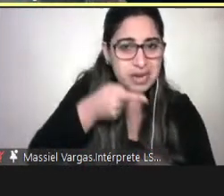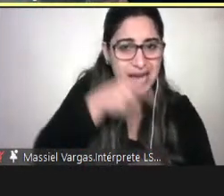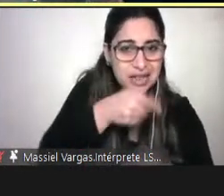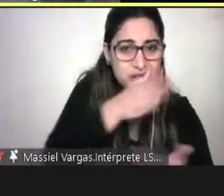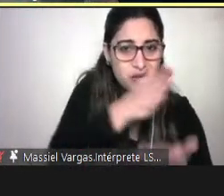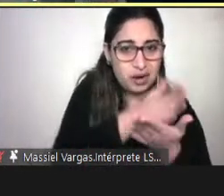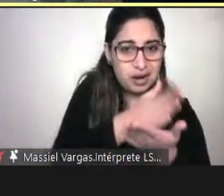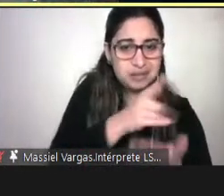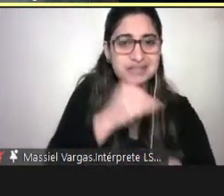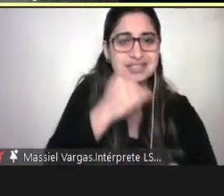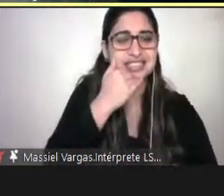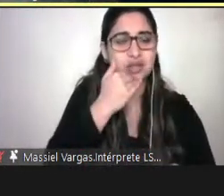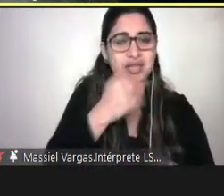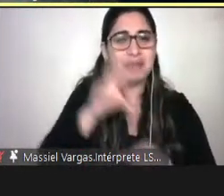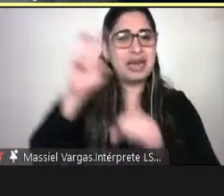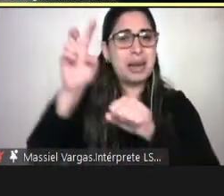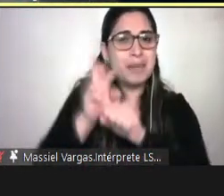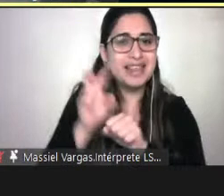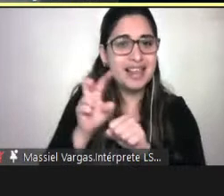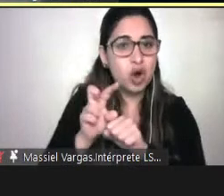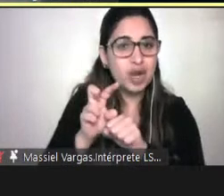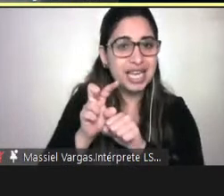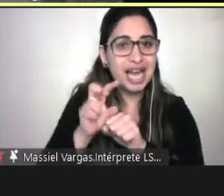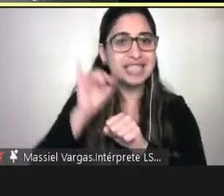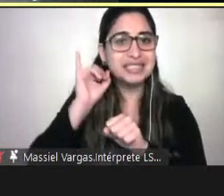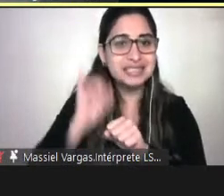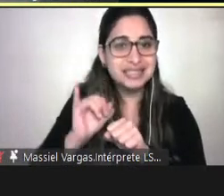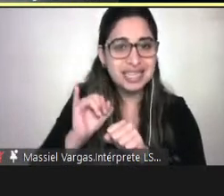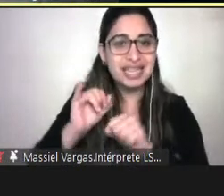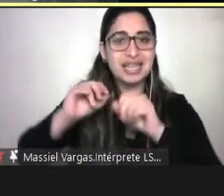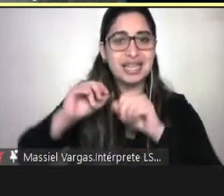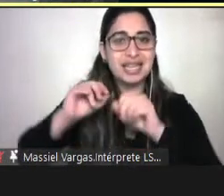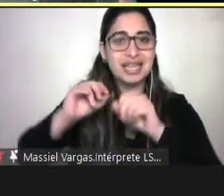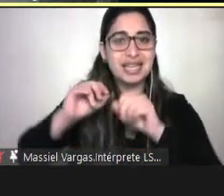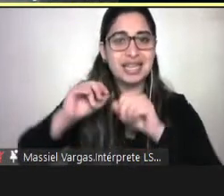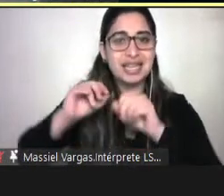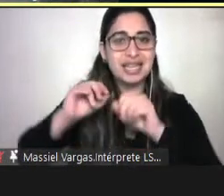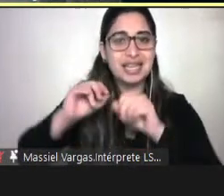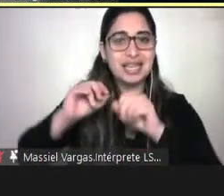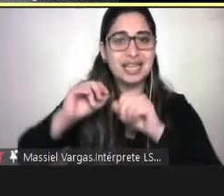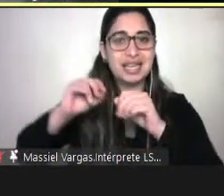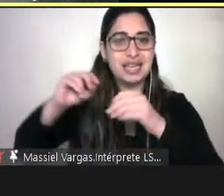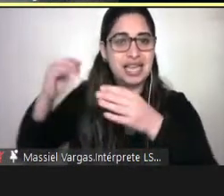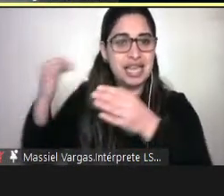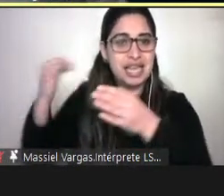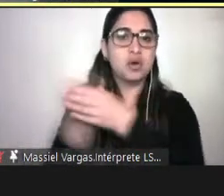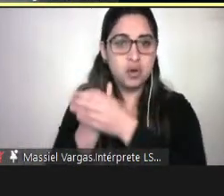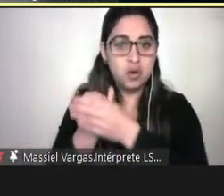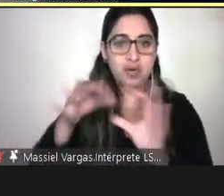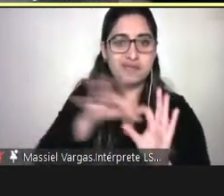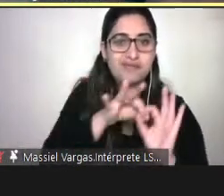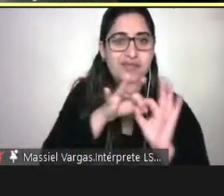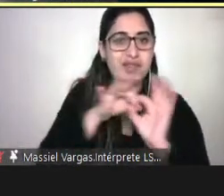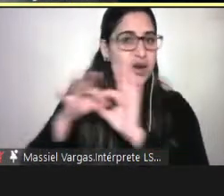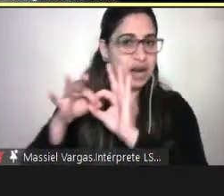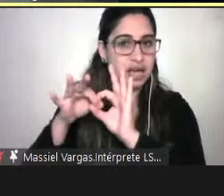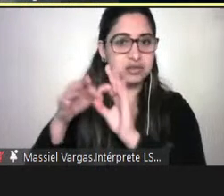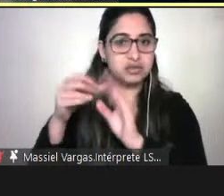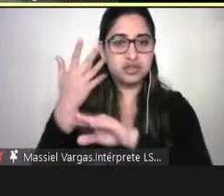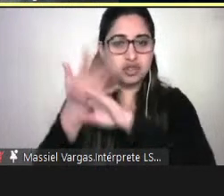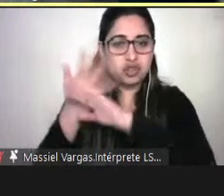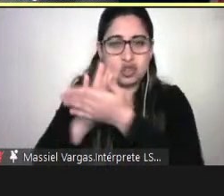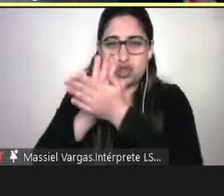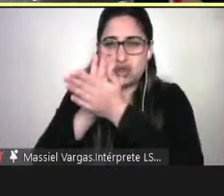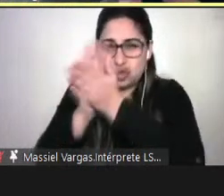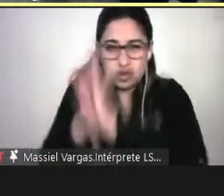docencia que sea inclusiva investigación, inclusiva vinculación con el medio, inclusiva gestión, inclusiva. Es decir, todos